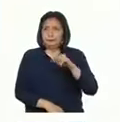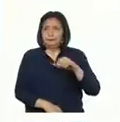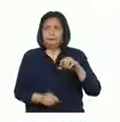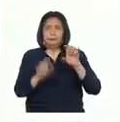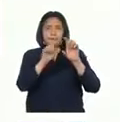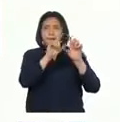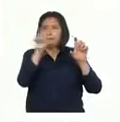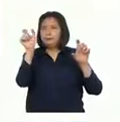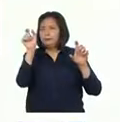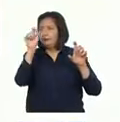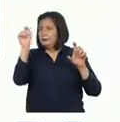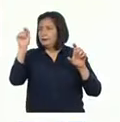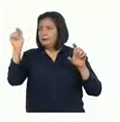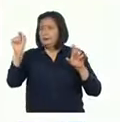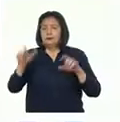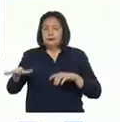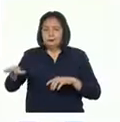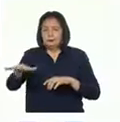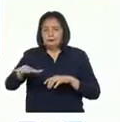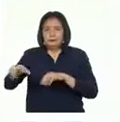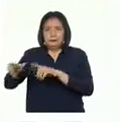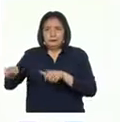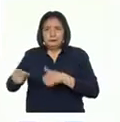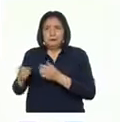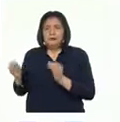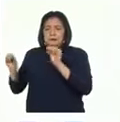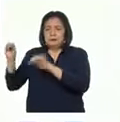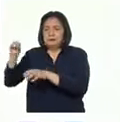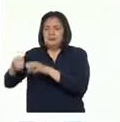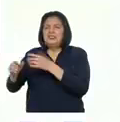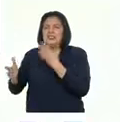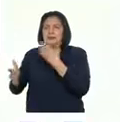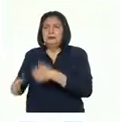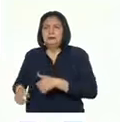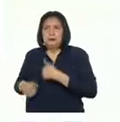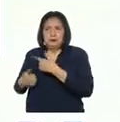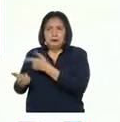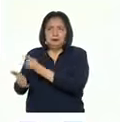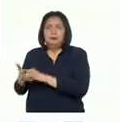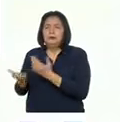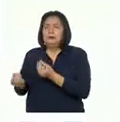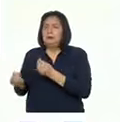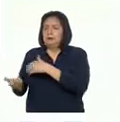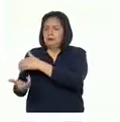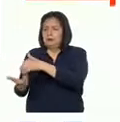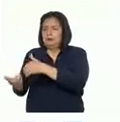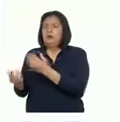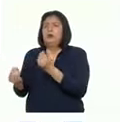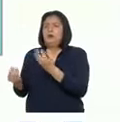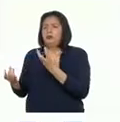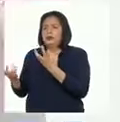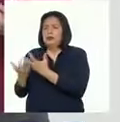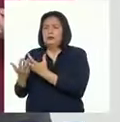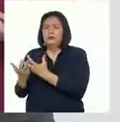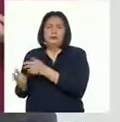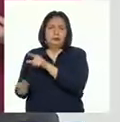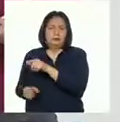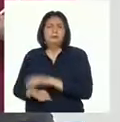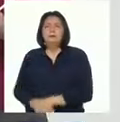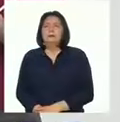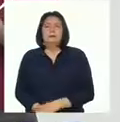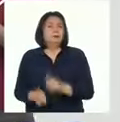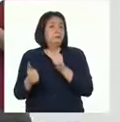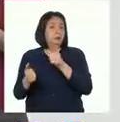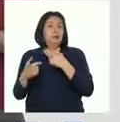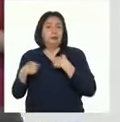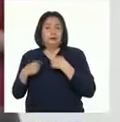ecosistema lo conforman seres vivos, el medio en el que estos viven, y la relación entre ambos. Tal cual.